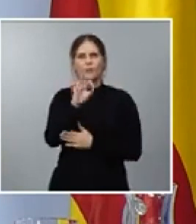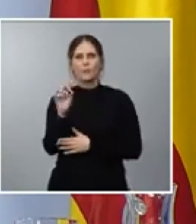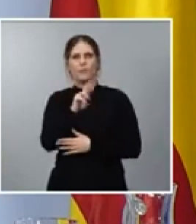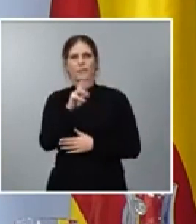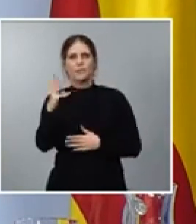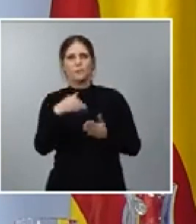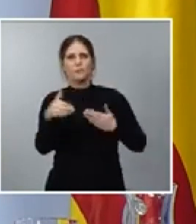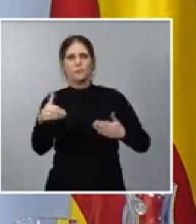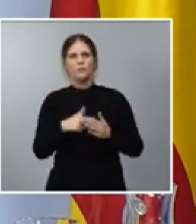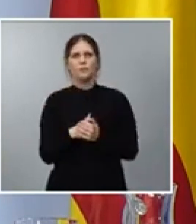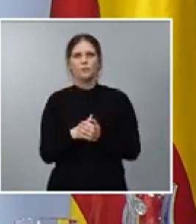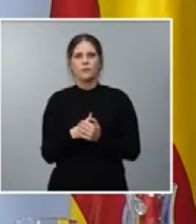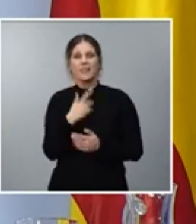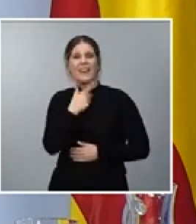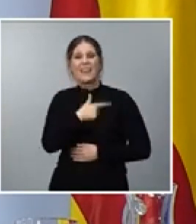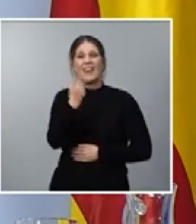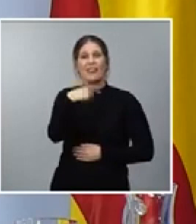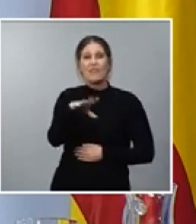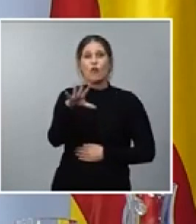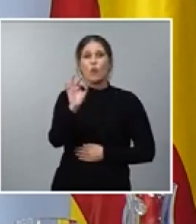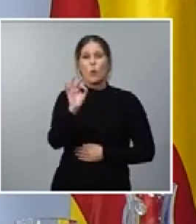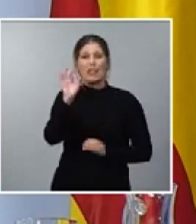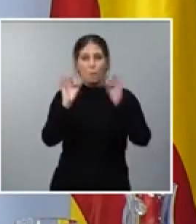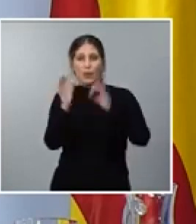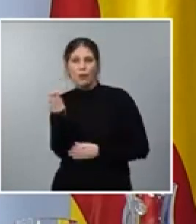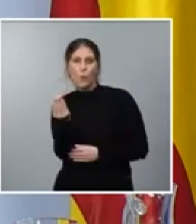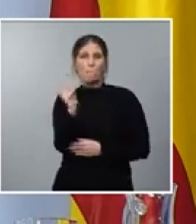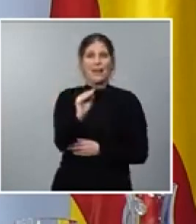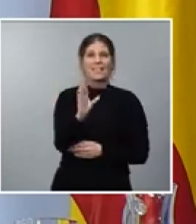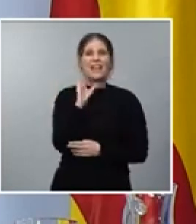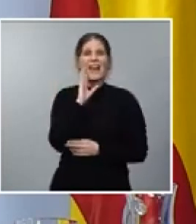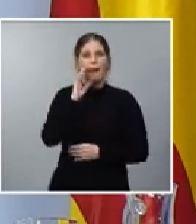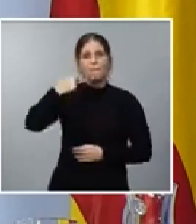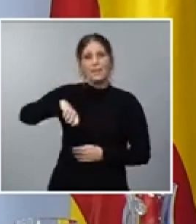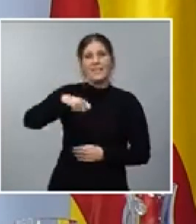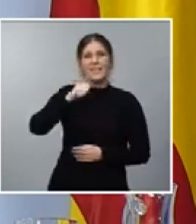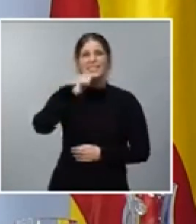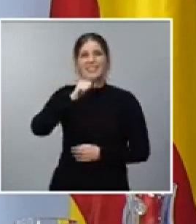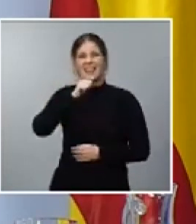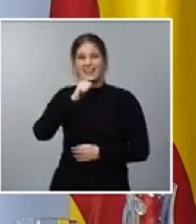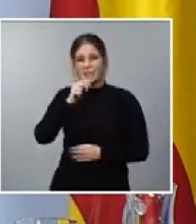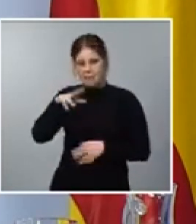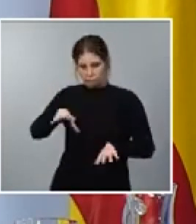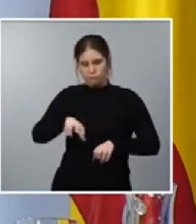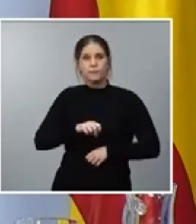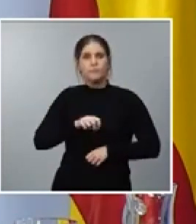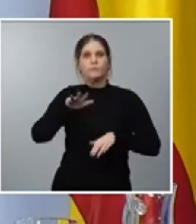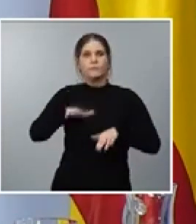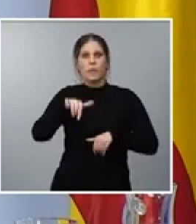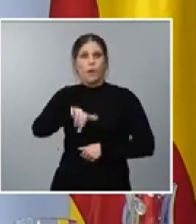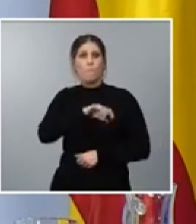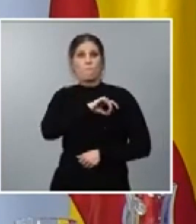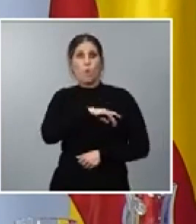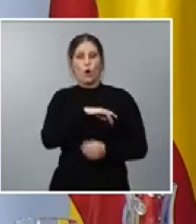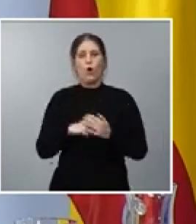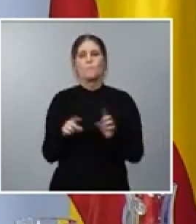significa un 150% más que cuando el presidente Sánchez llegó a Moncloa. Igualmente pasa con